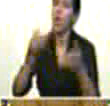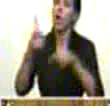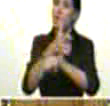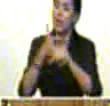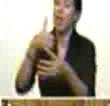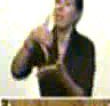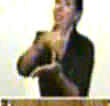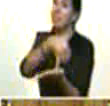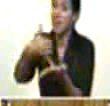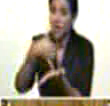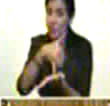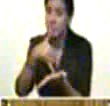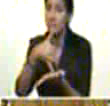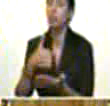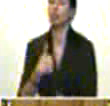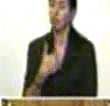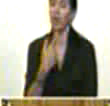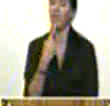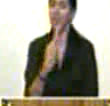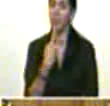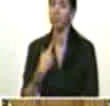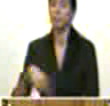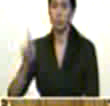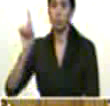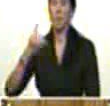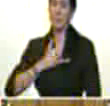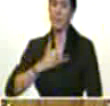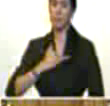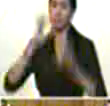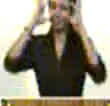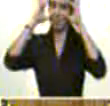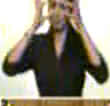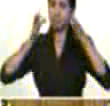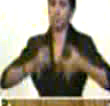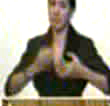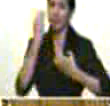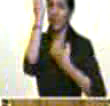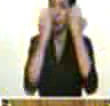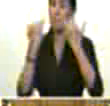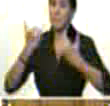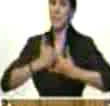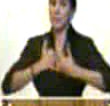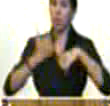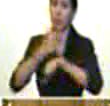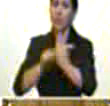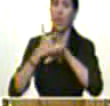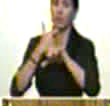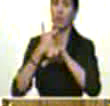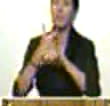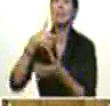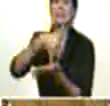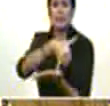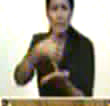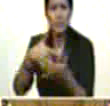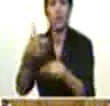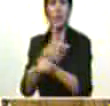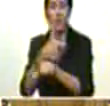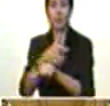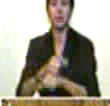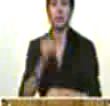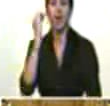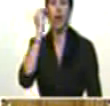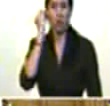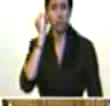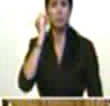lo digo como el primer autocrítico es una de las grandes debilidades que tenemos como gobierno más allá de las